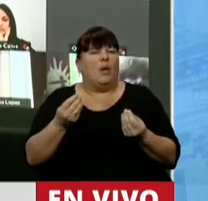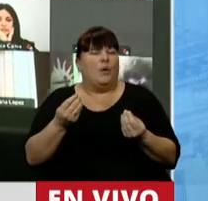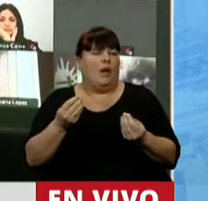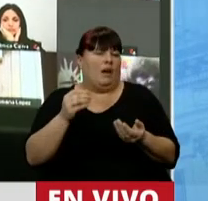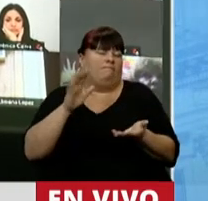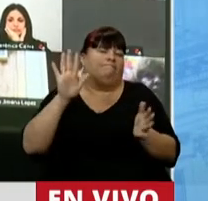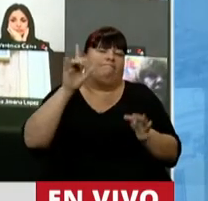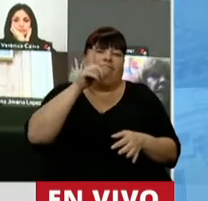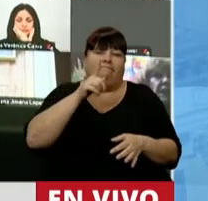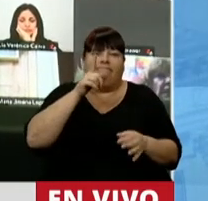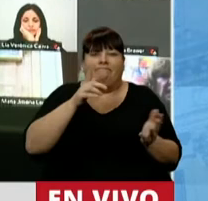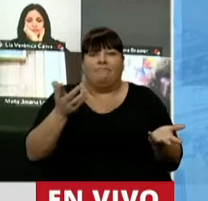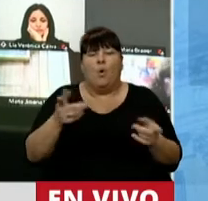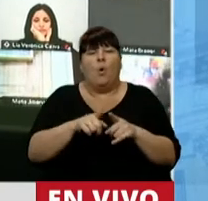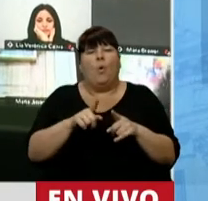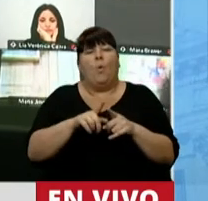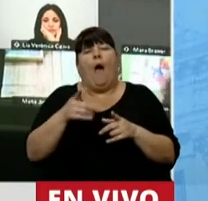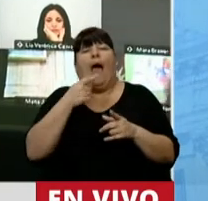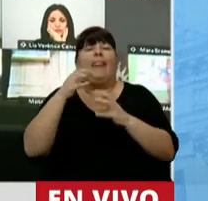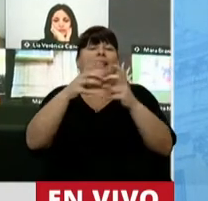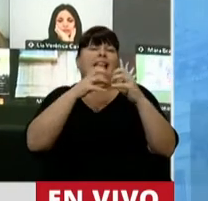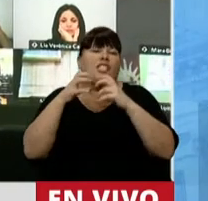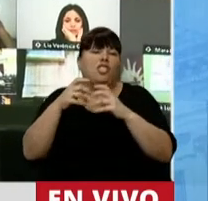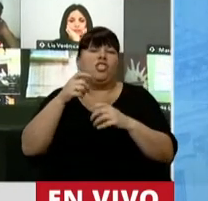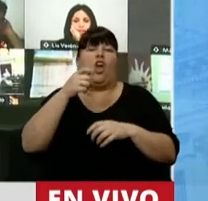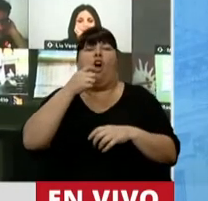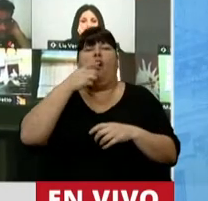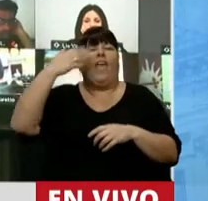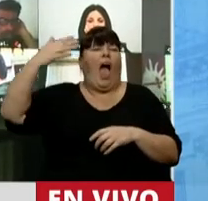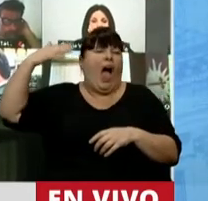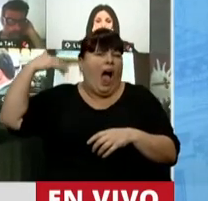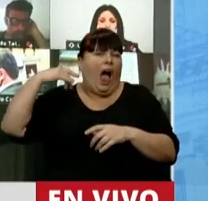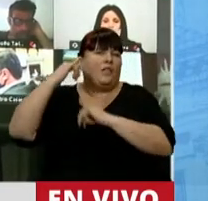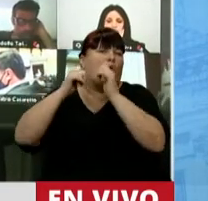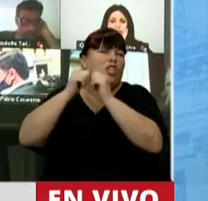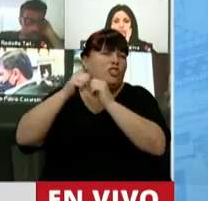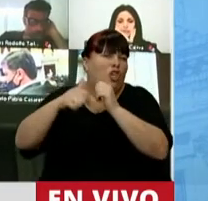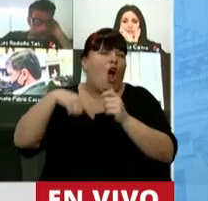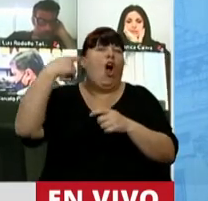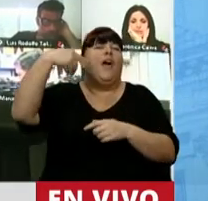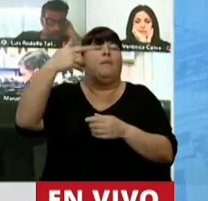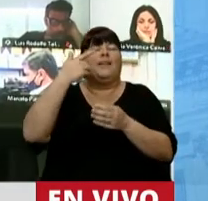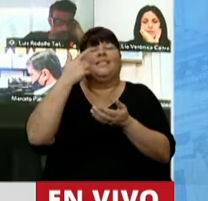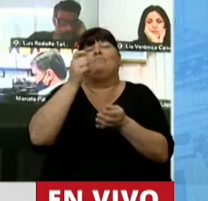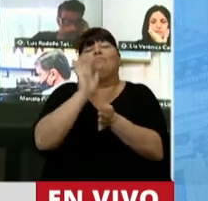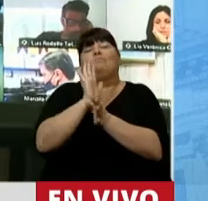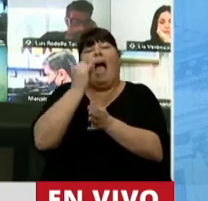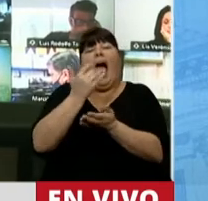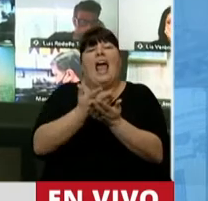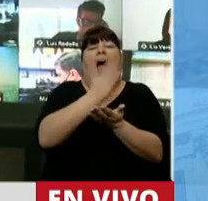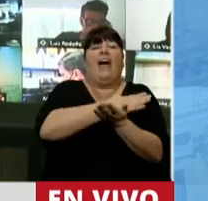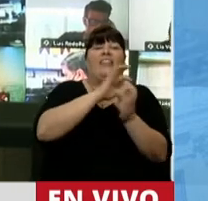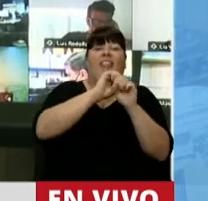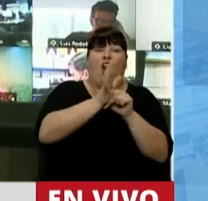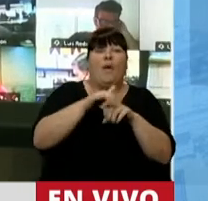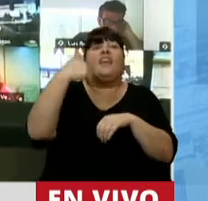supuestas sesiones de acontecimientos históricos que van a marcar un antes y un después, puede servir